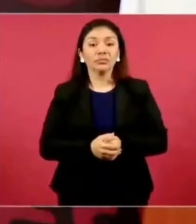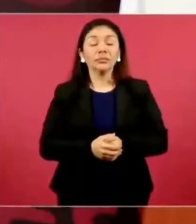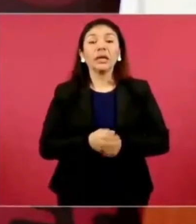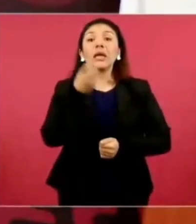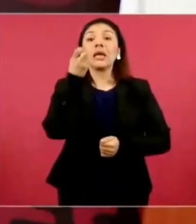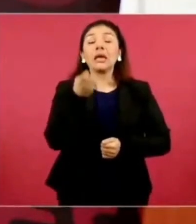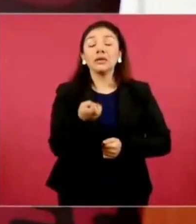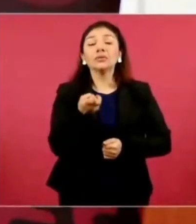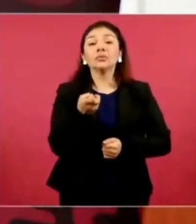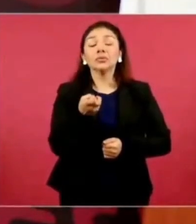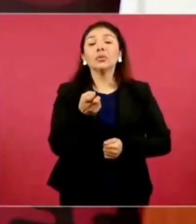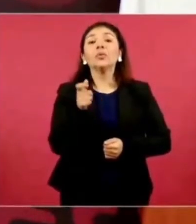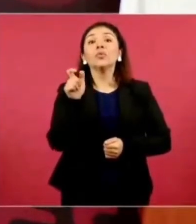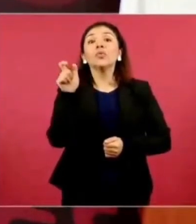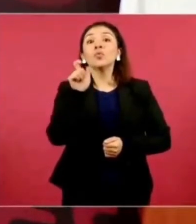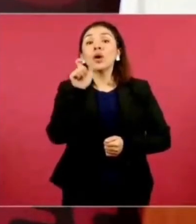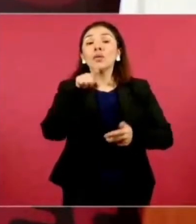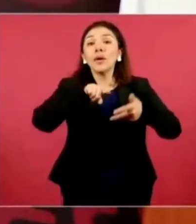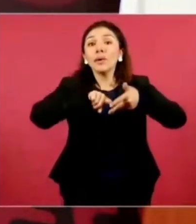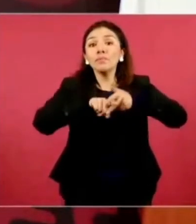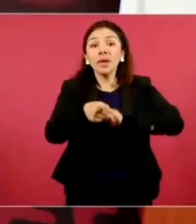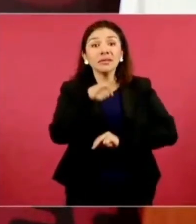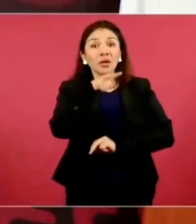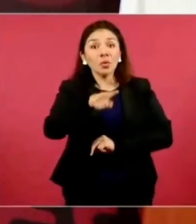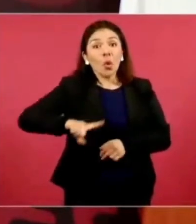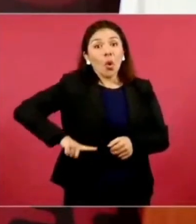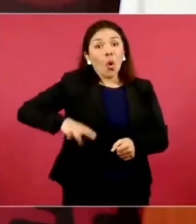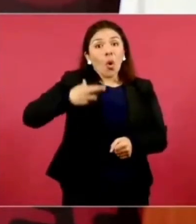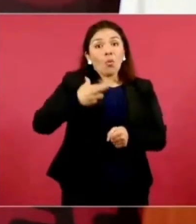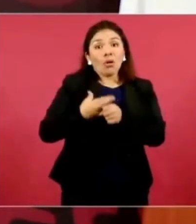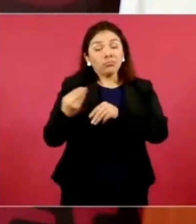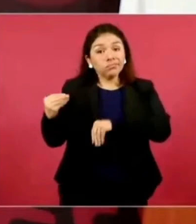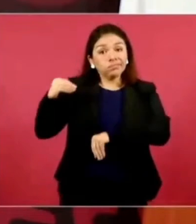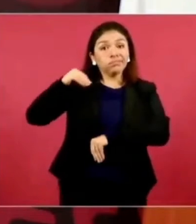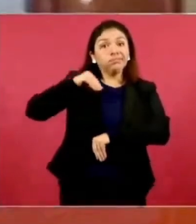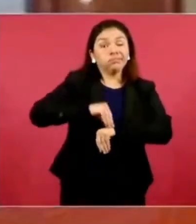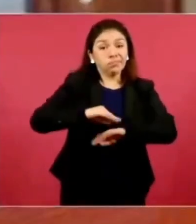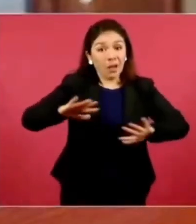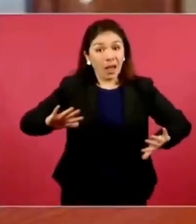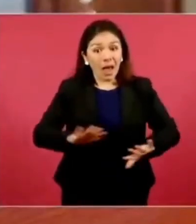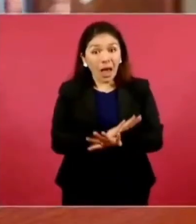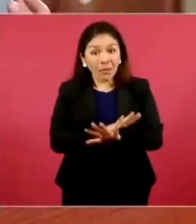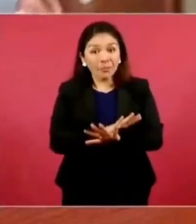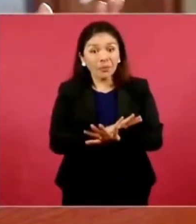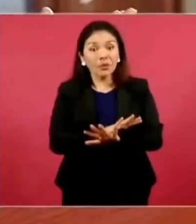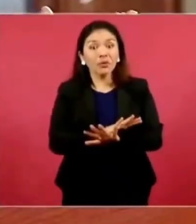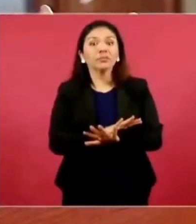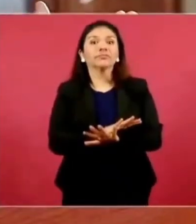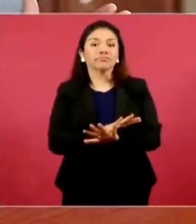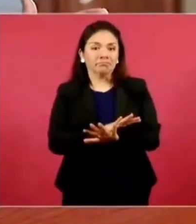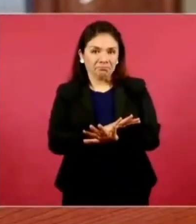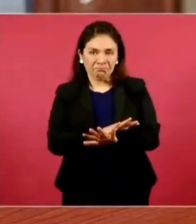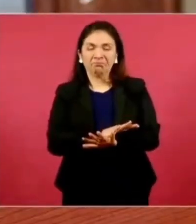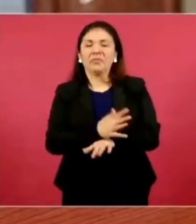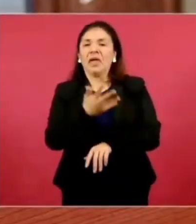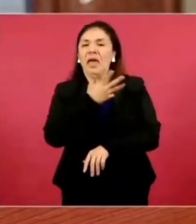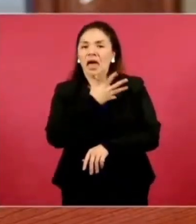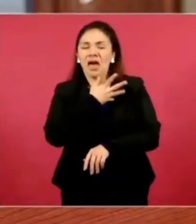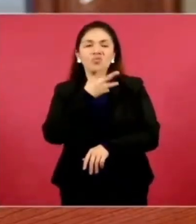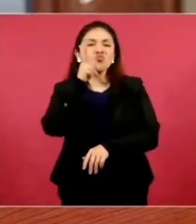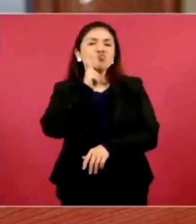partir de que está usted en el gobierno. Lo podemos probar,